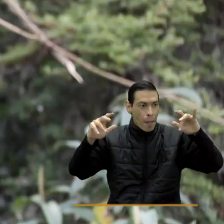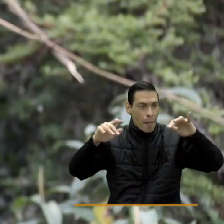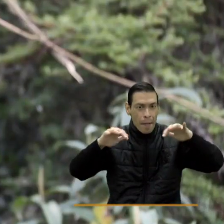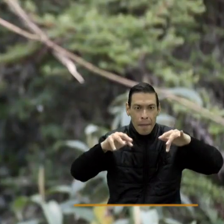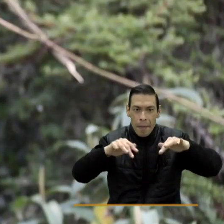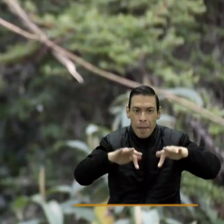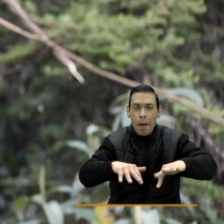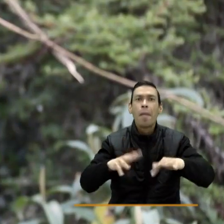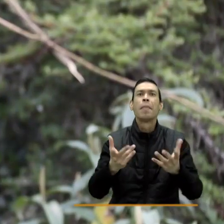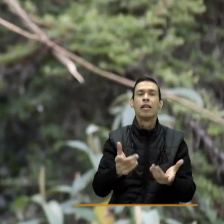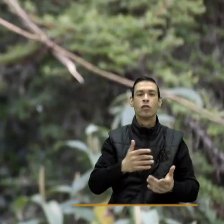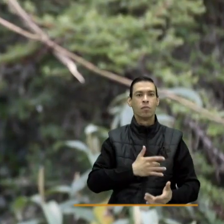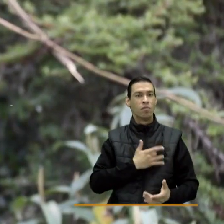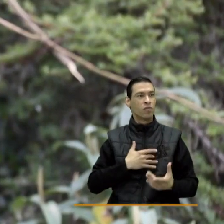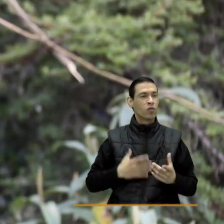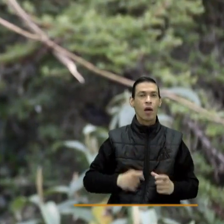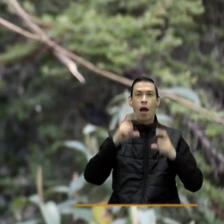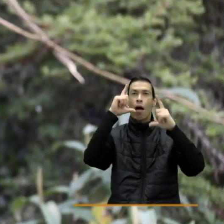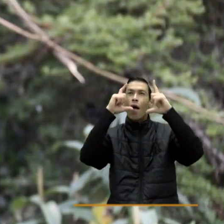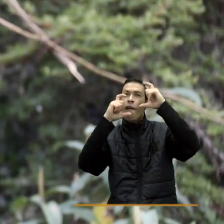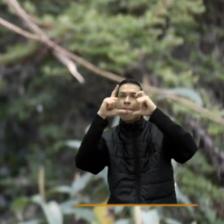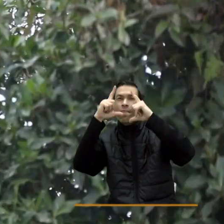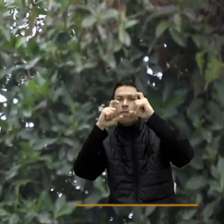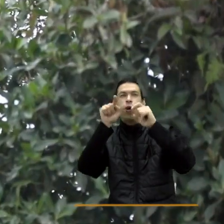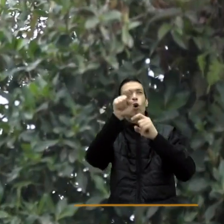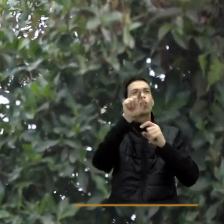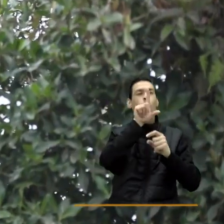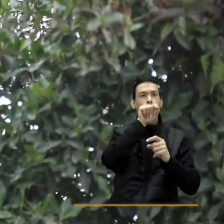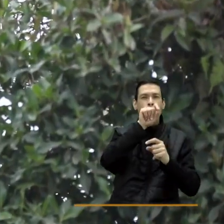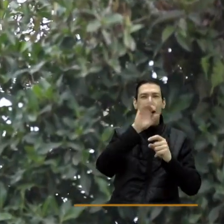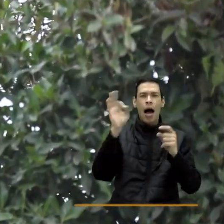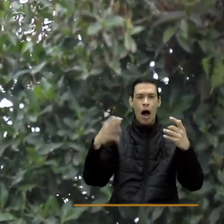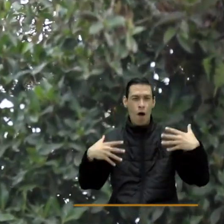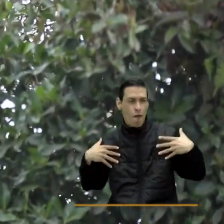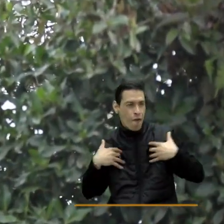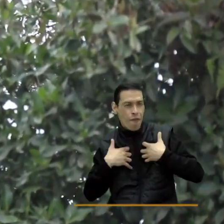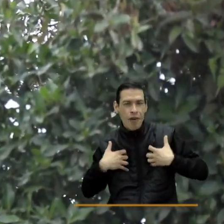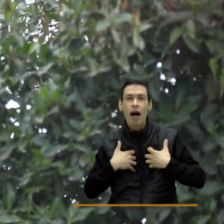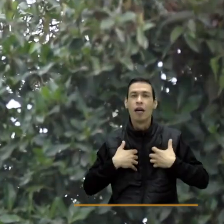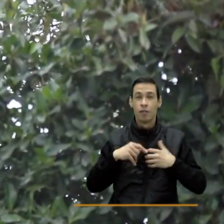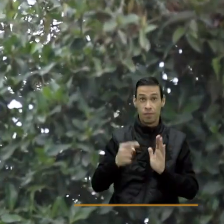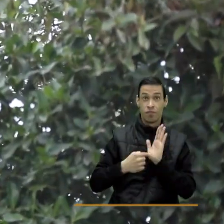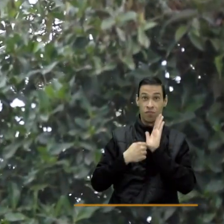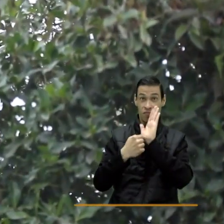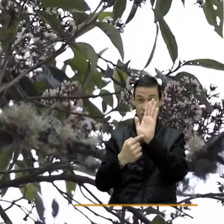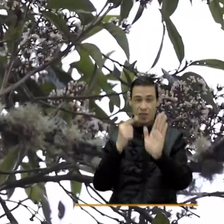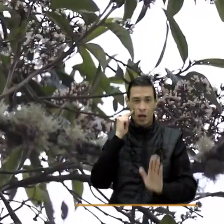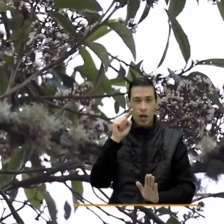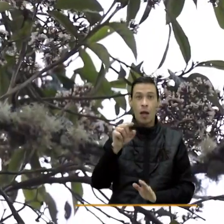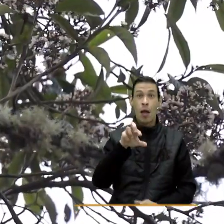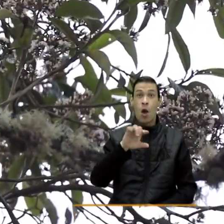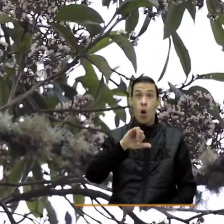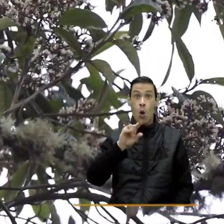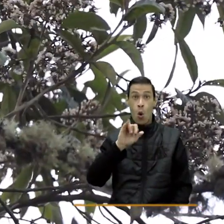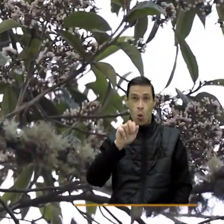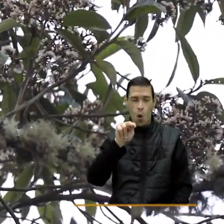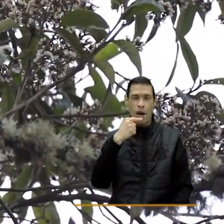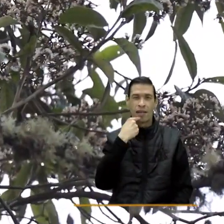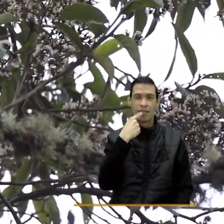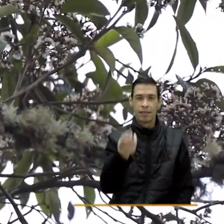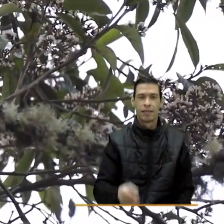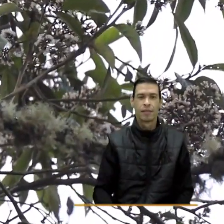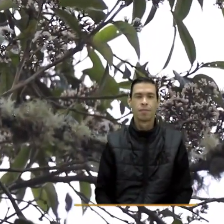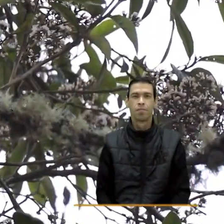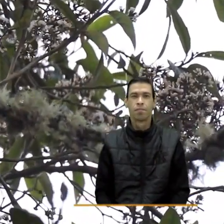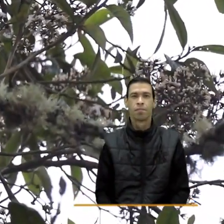memorables alrededor de la fotografía y la observación de fauna y flora, en especial de aves, tal como lo describe Juan Martín Pérez Gómez.